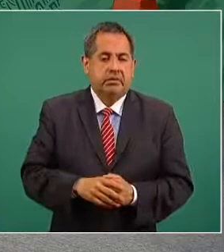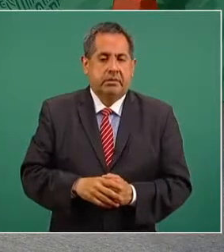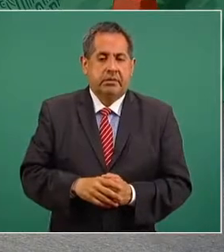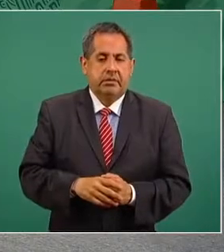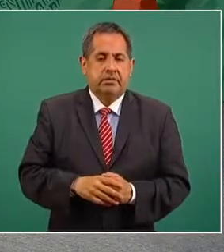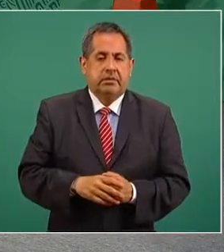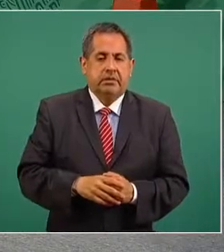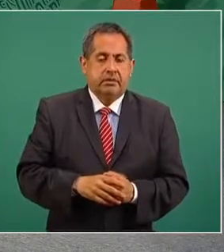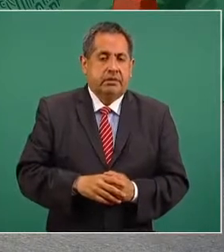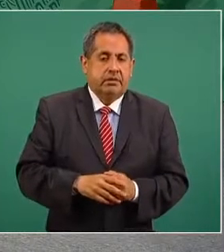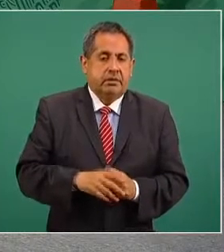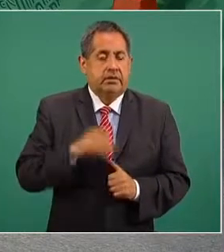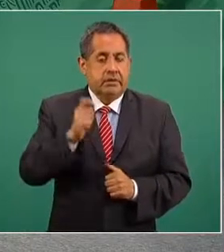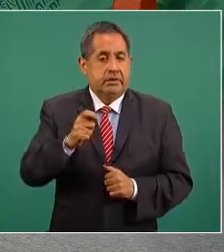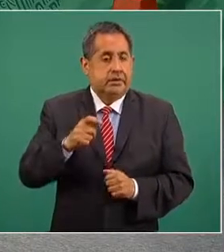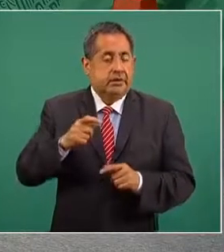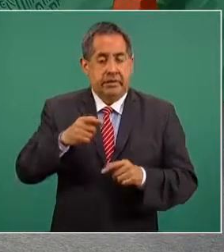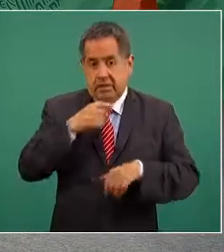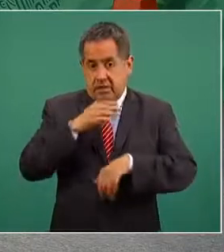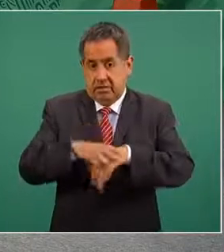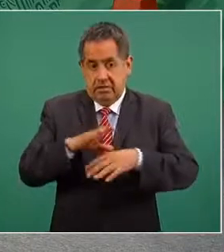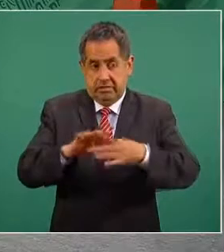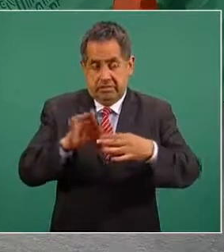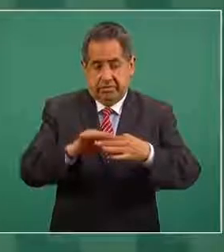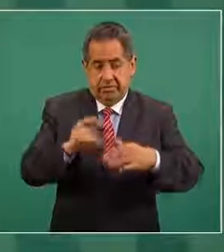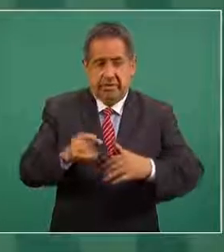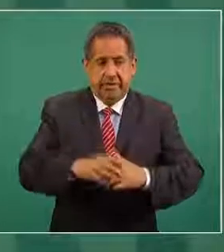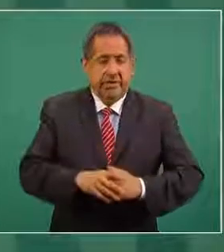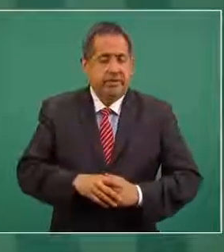los generales de